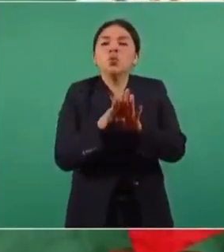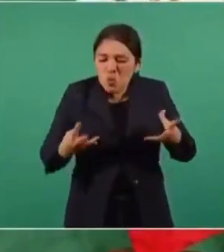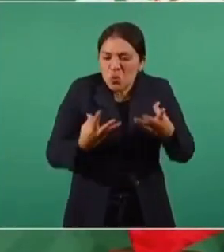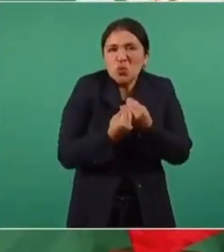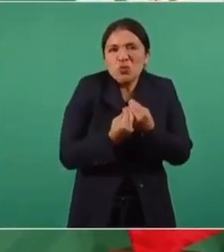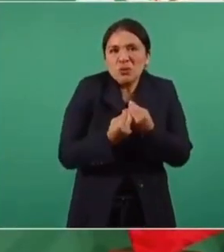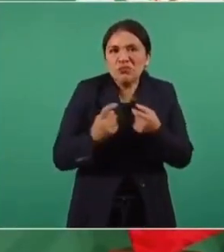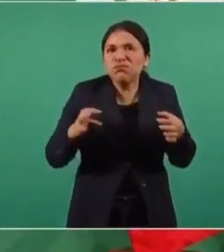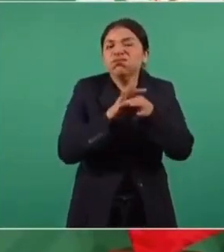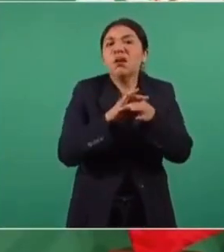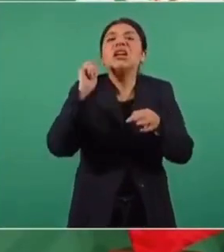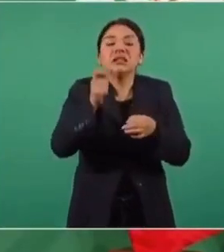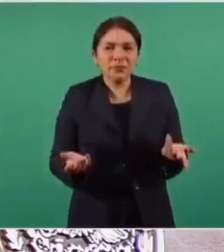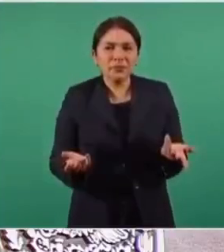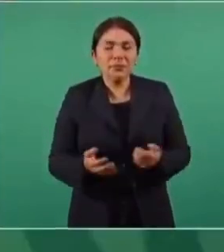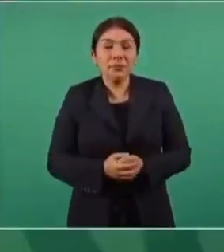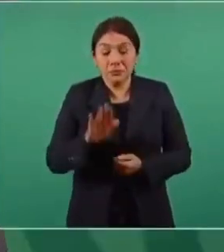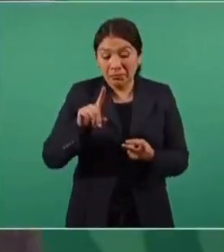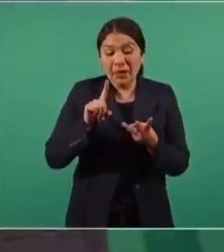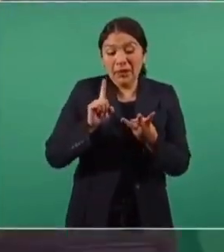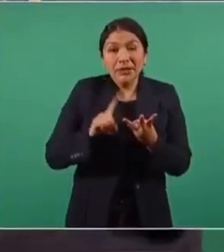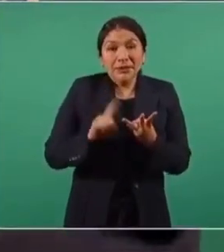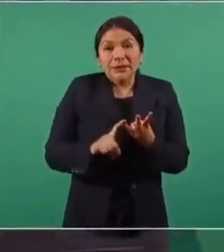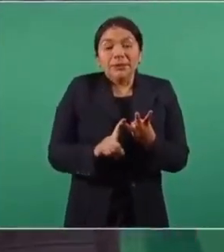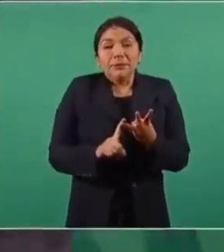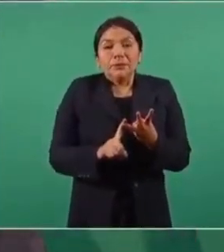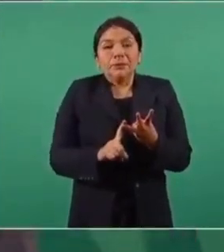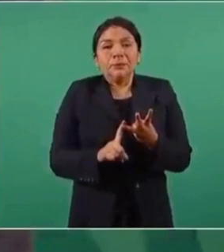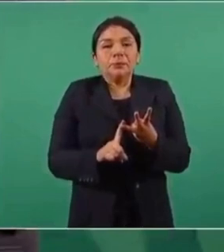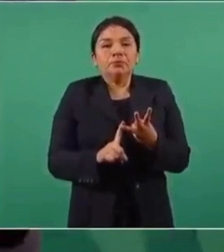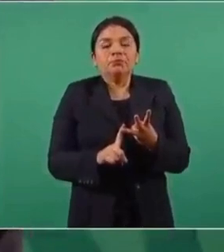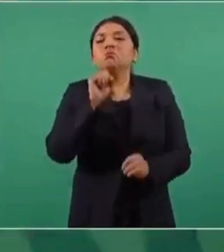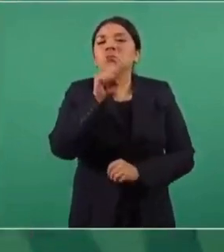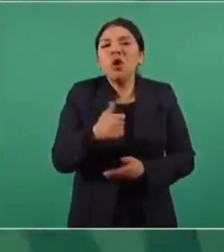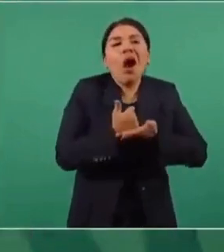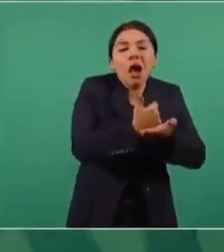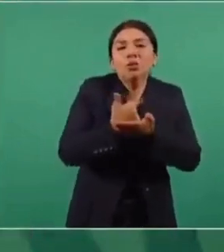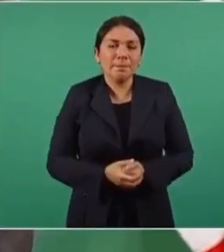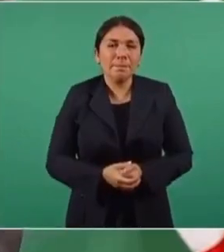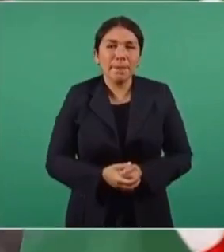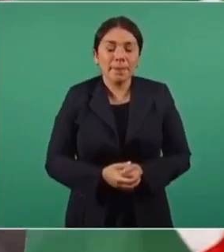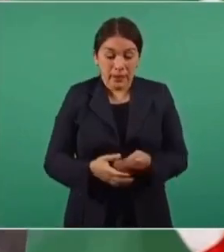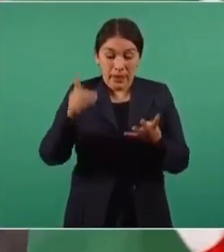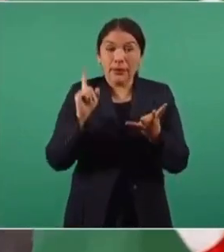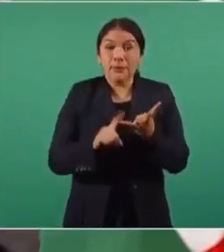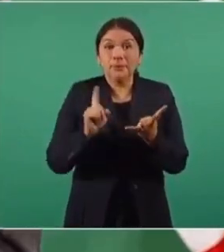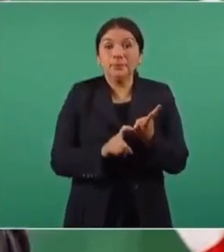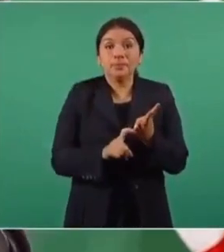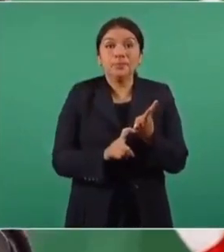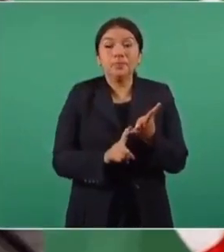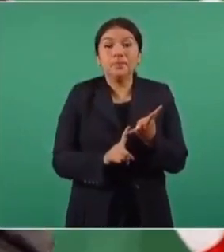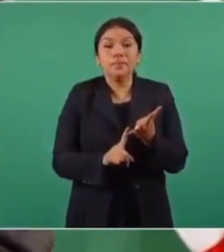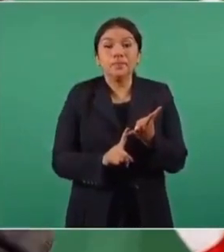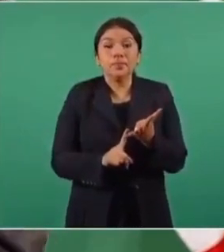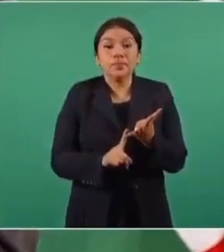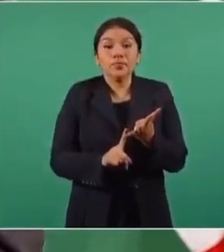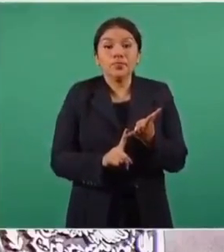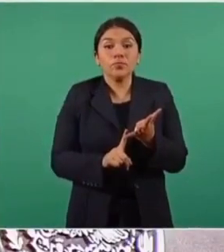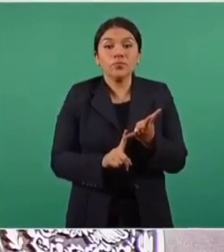delincuentes y autoridades. Tercero, que les ayudaban en los fraudes electorales. Cuarto, que les